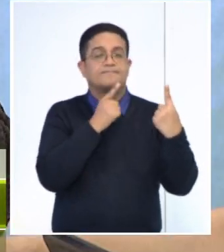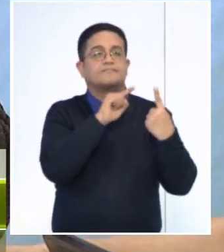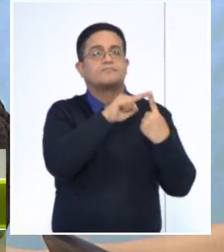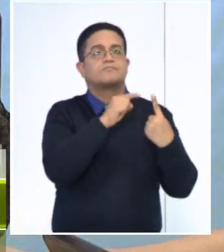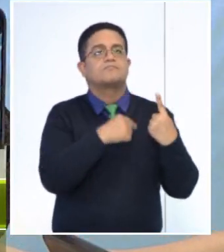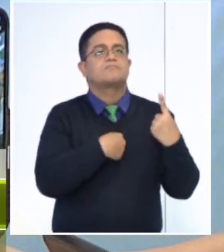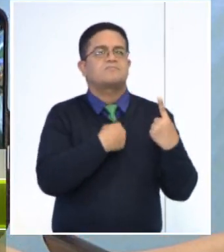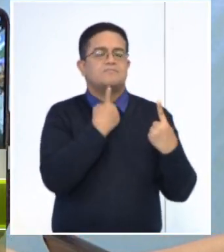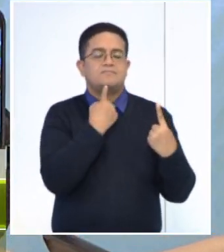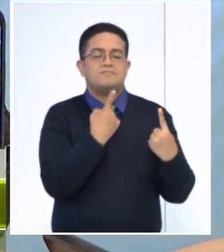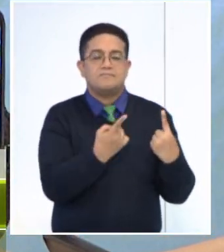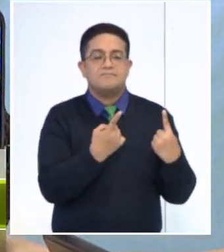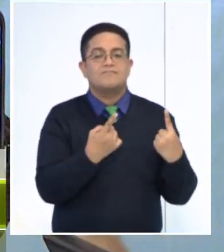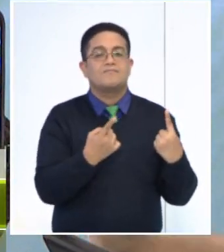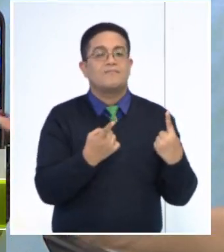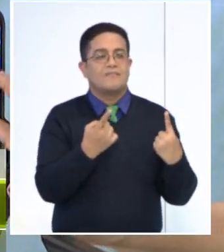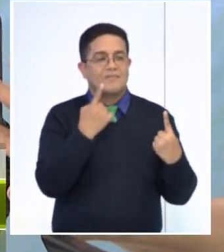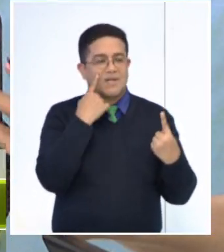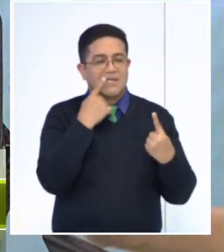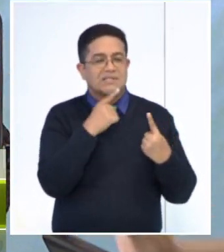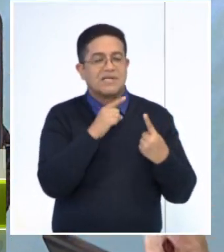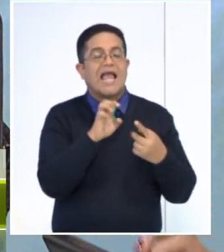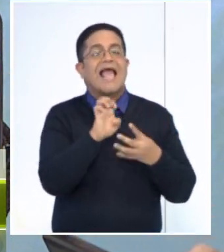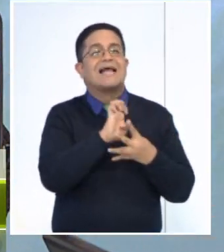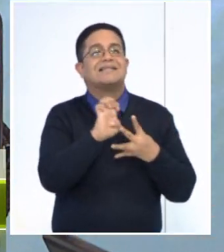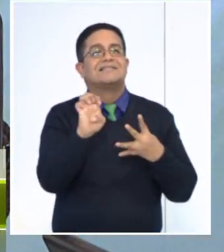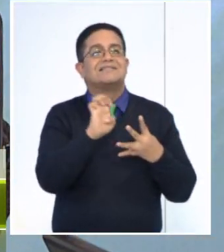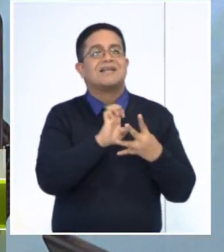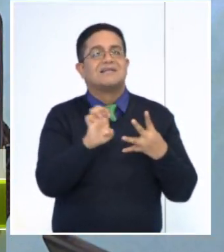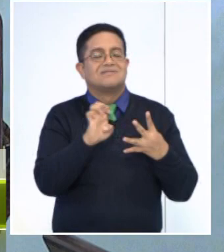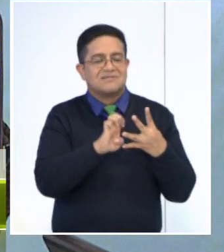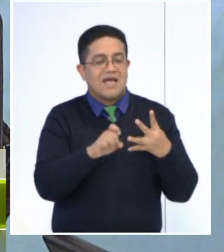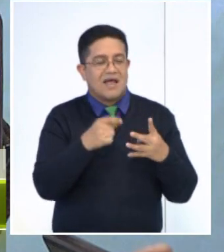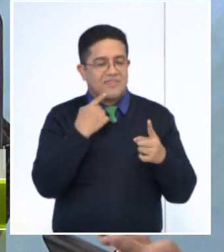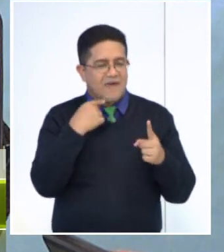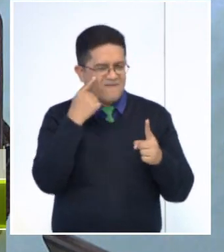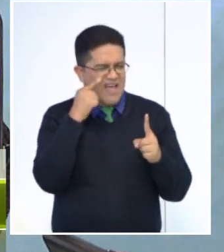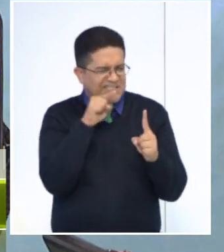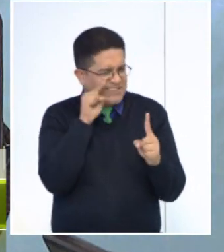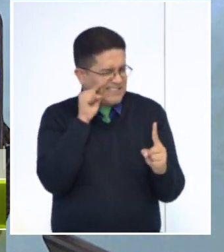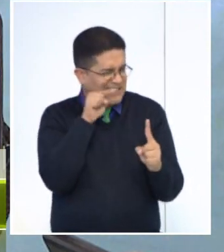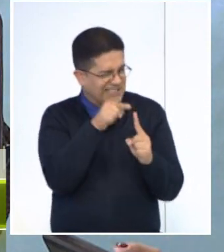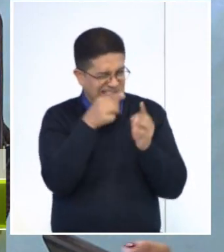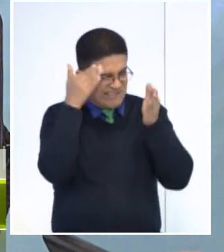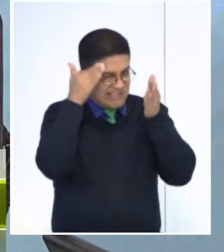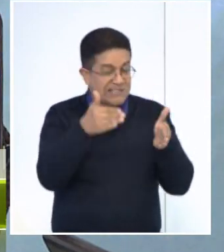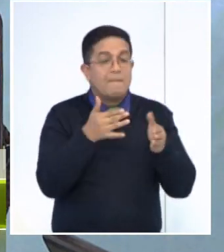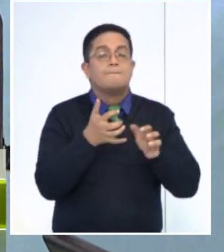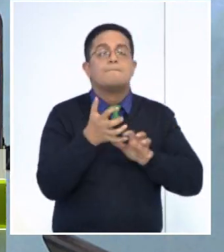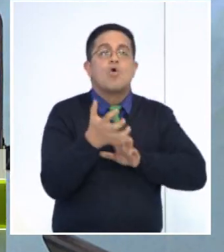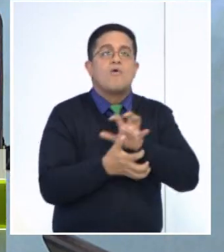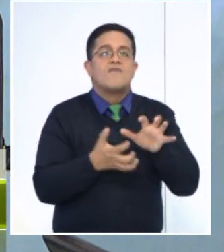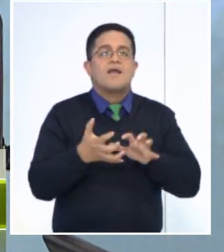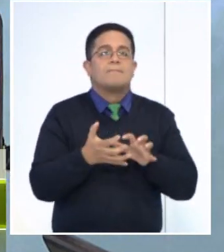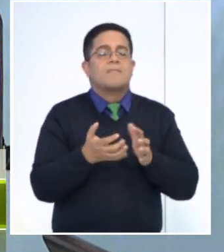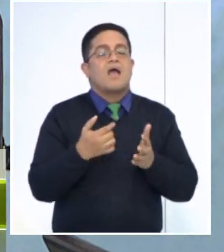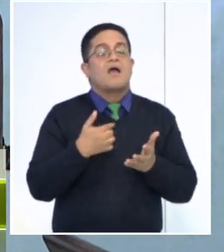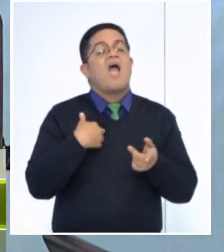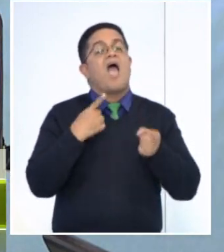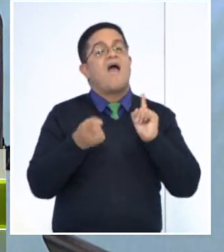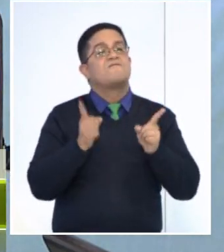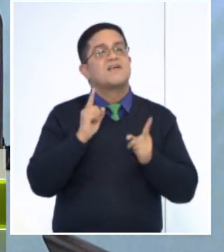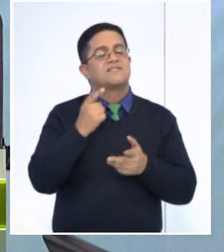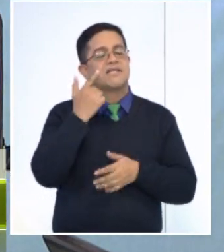¿sí? Que es tener estrategias de afrontamiento centrado en el problema. Muchas veces pasamos más tiempo o